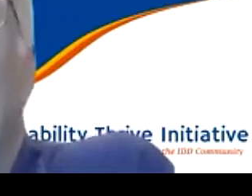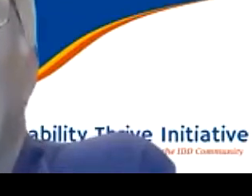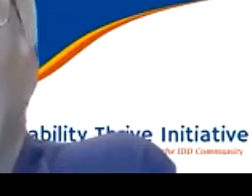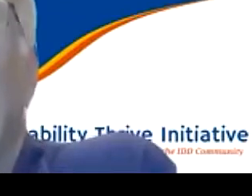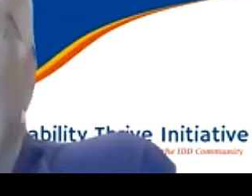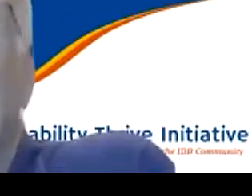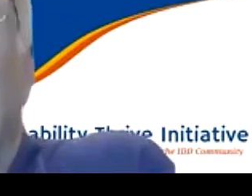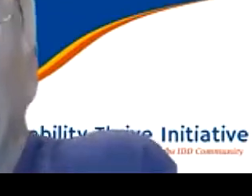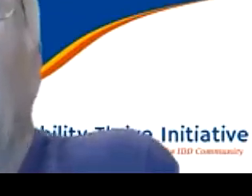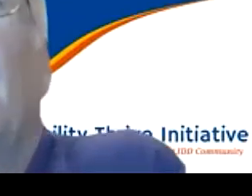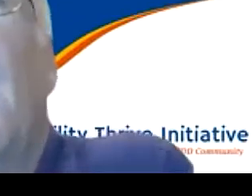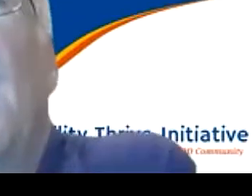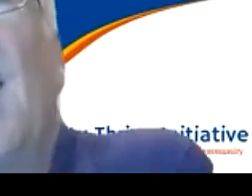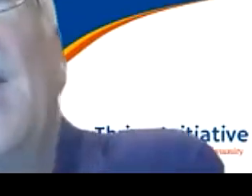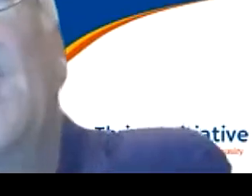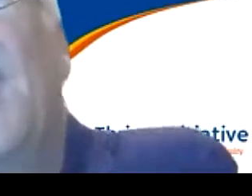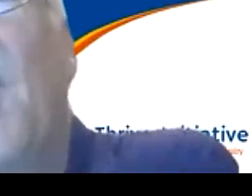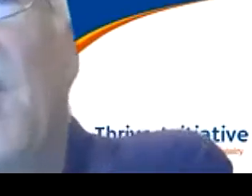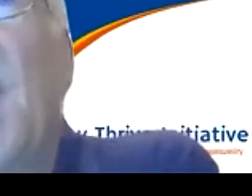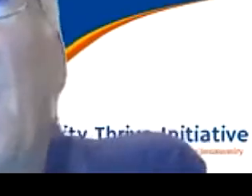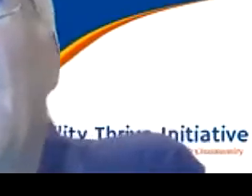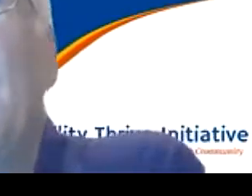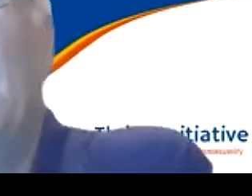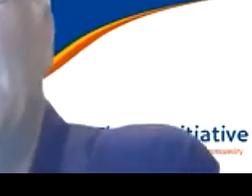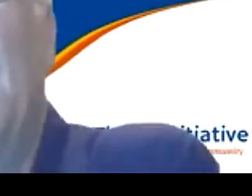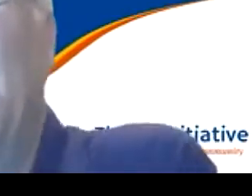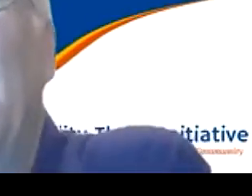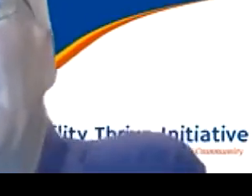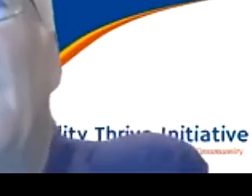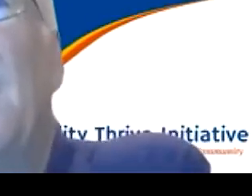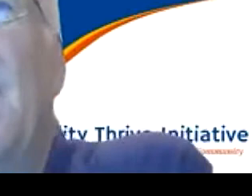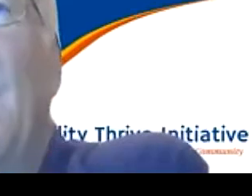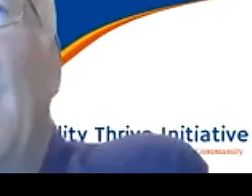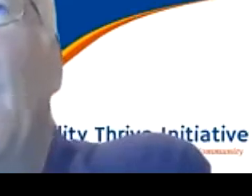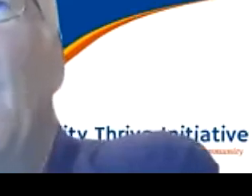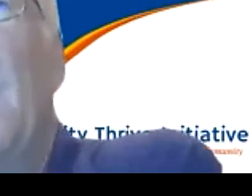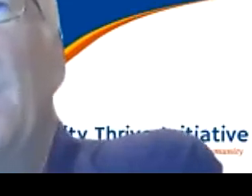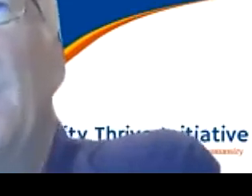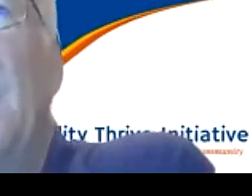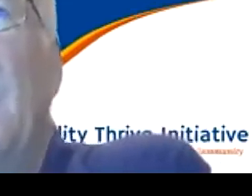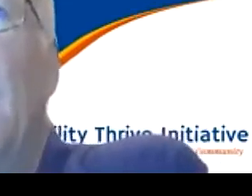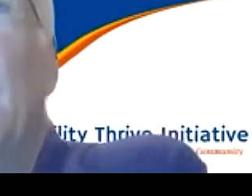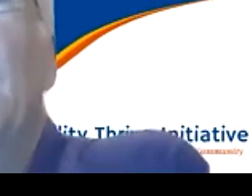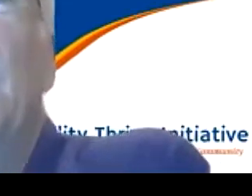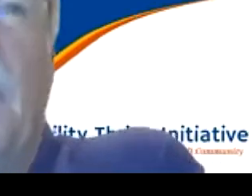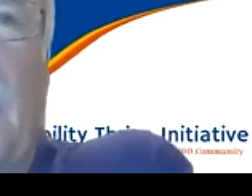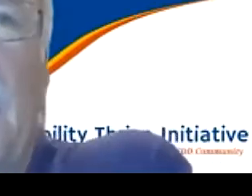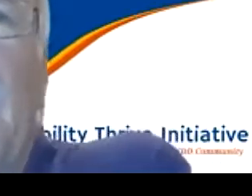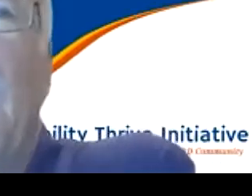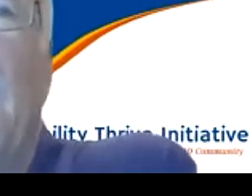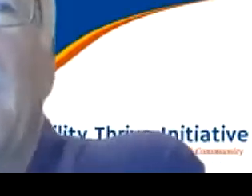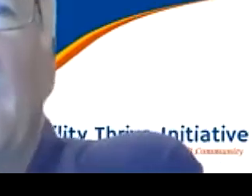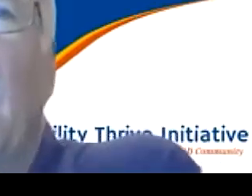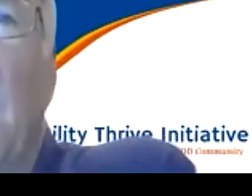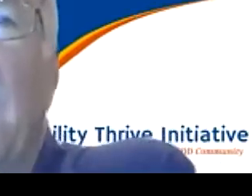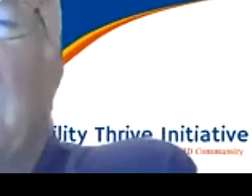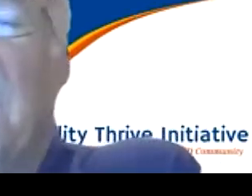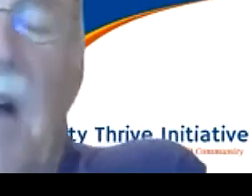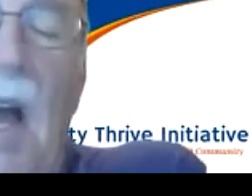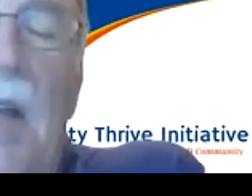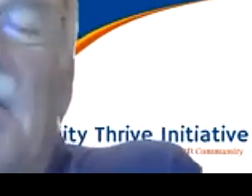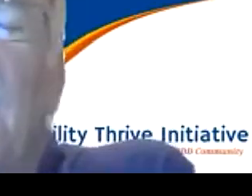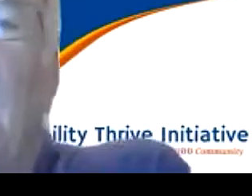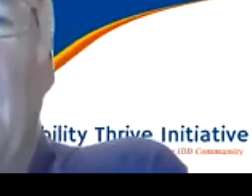A mí me gustaría servicios remotos también. Muy bien. Entonces, creo que la otra pregunta, ¿verdad? Erud había mencionado que